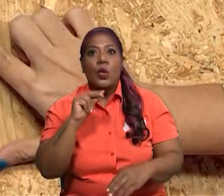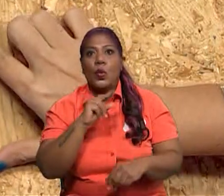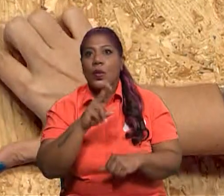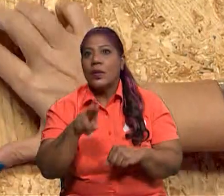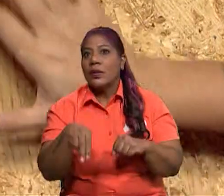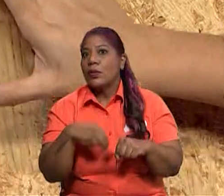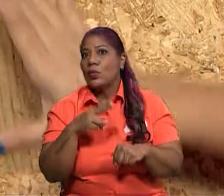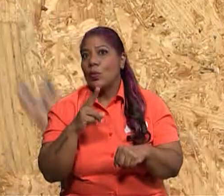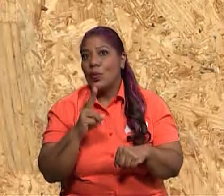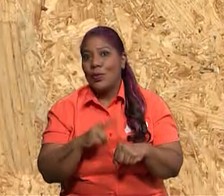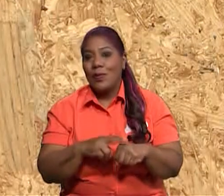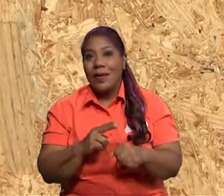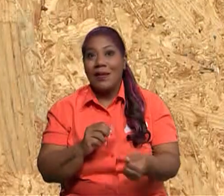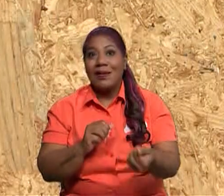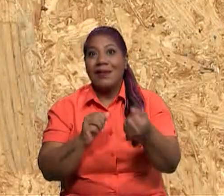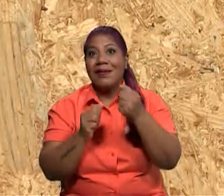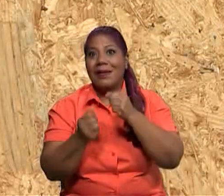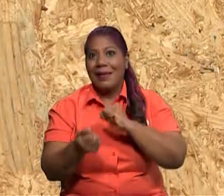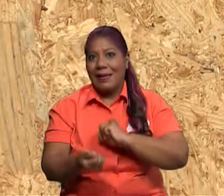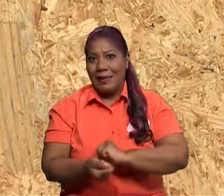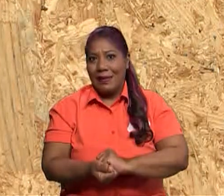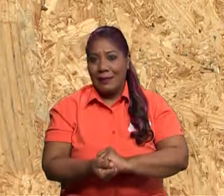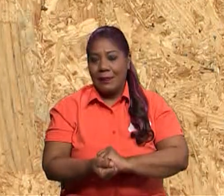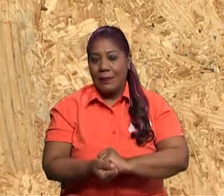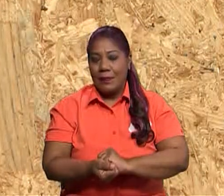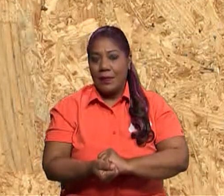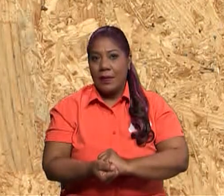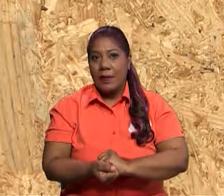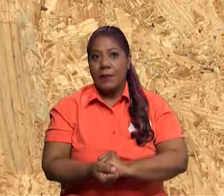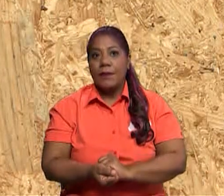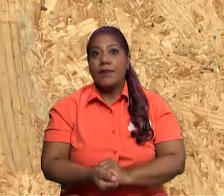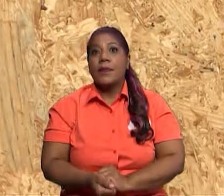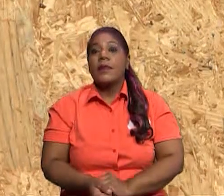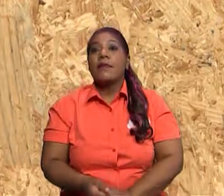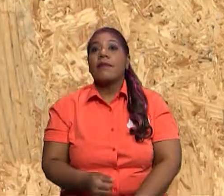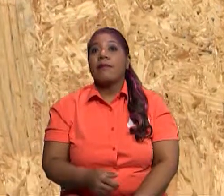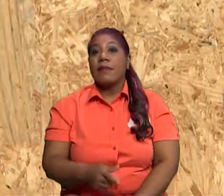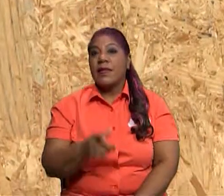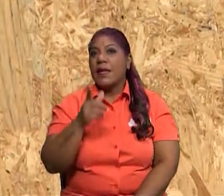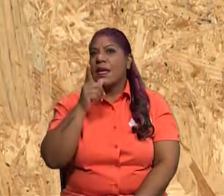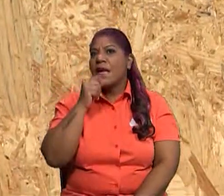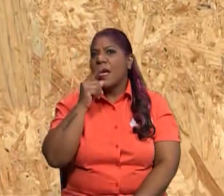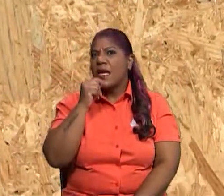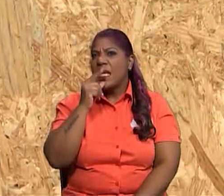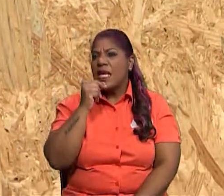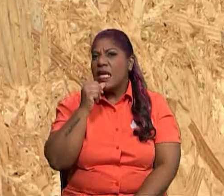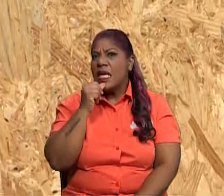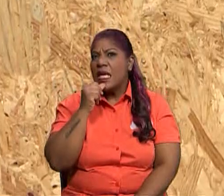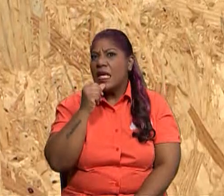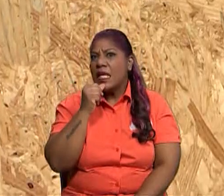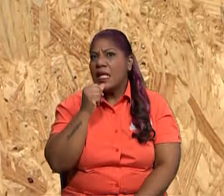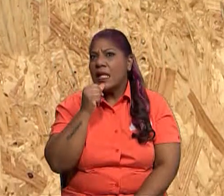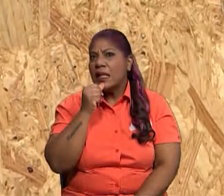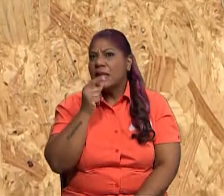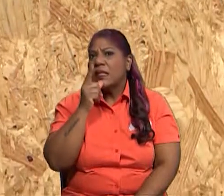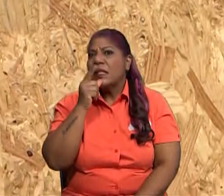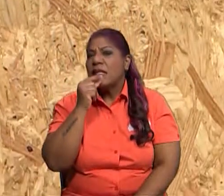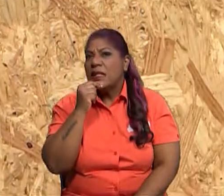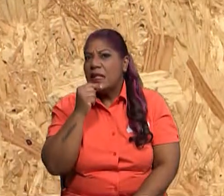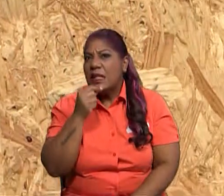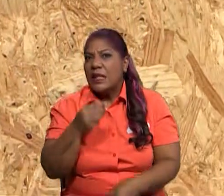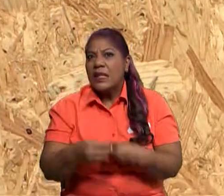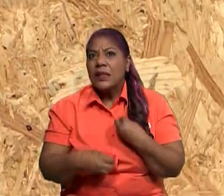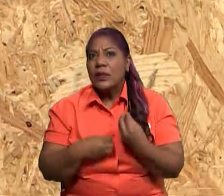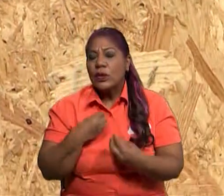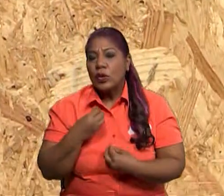normalidad. Vamos a ver. ¿A quiénes afectan? Algunos desastres afectan a las personas por